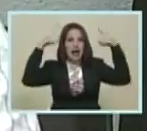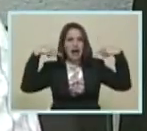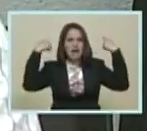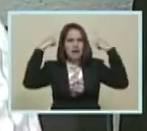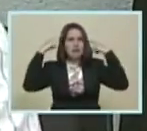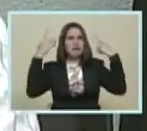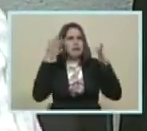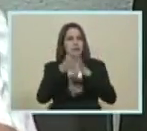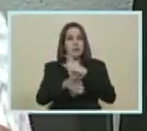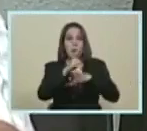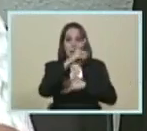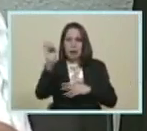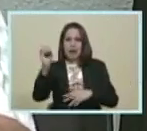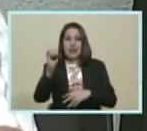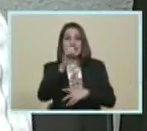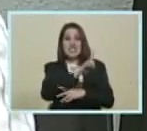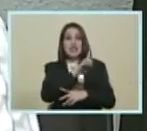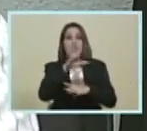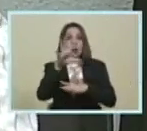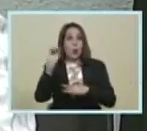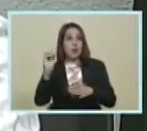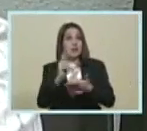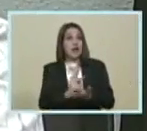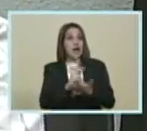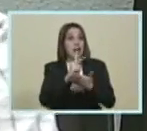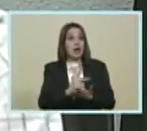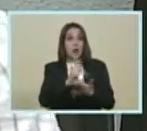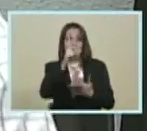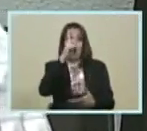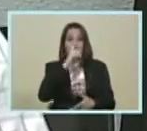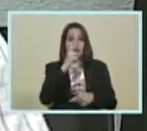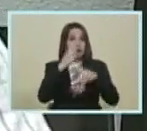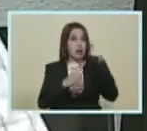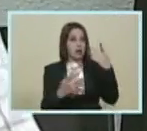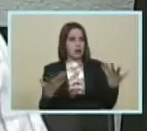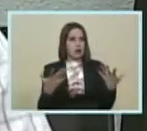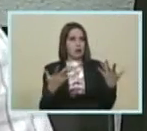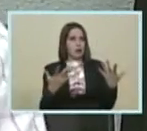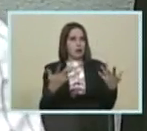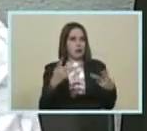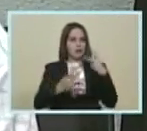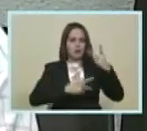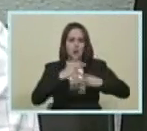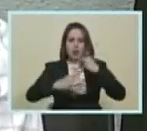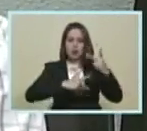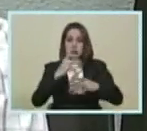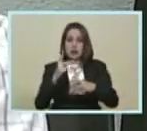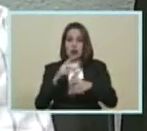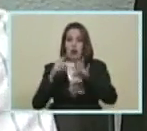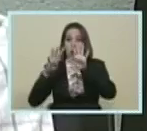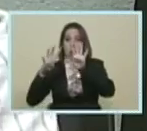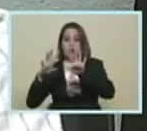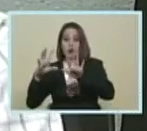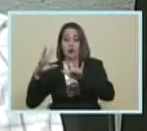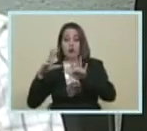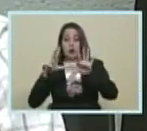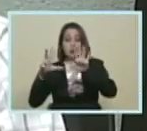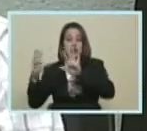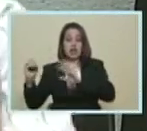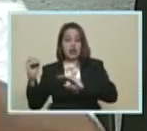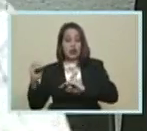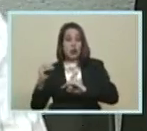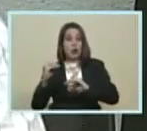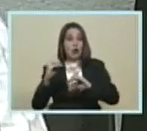cabras A 150 kilos En año y medio O sea que Mientras uno produce 800 kilos de carne De cabra